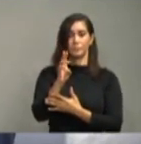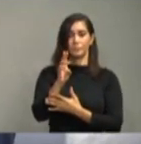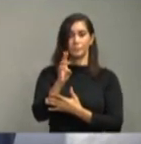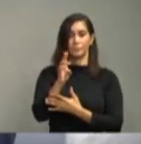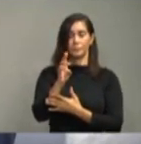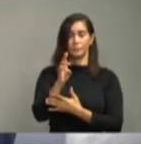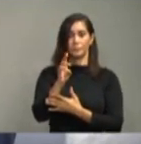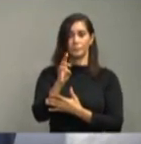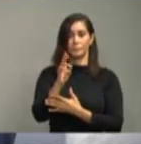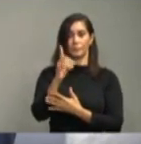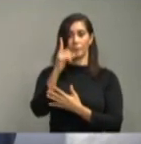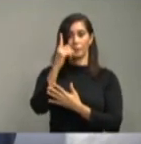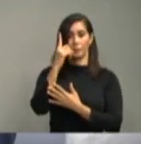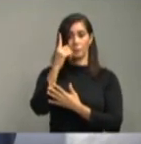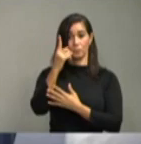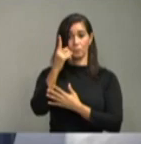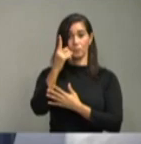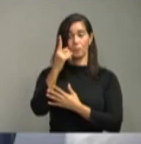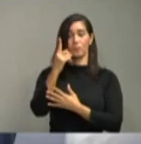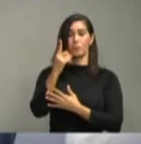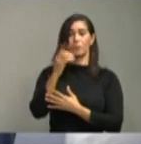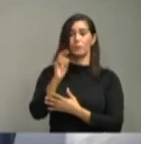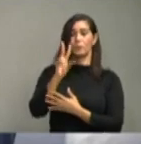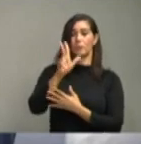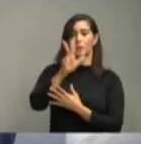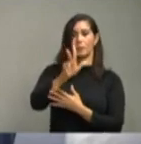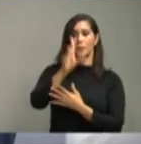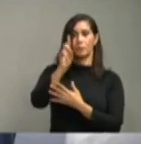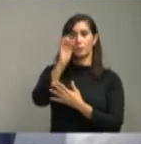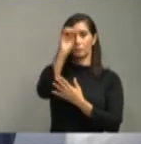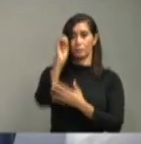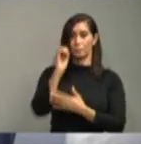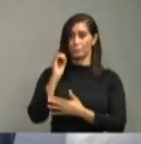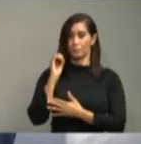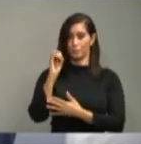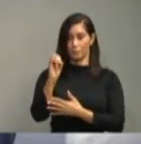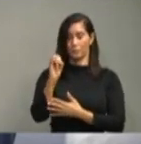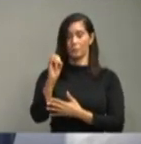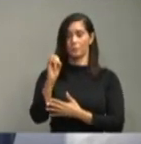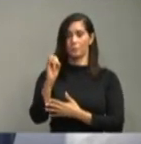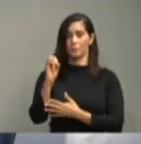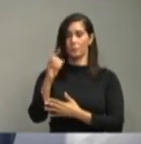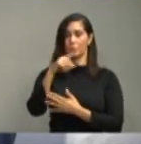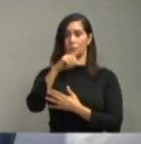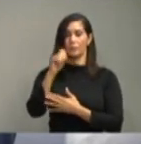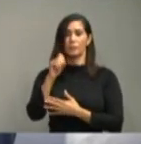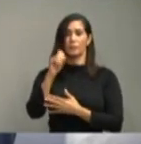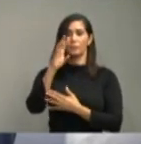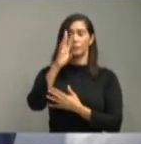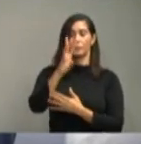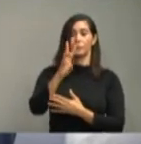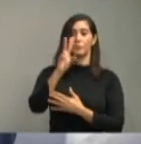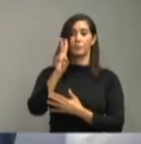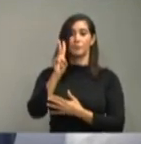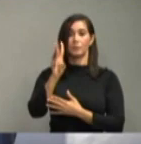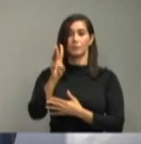Un acumulados, positividad de 31%, 162